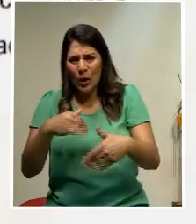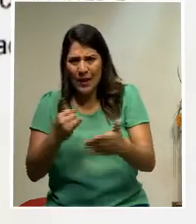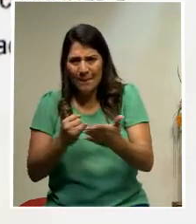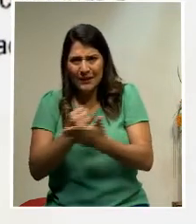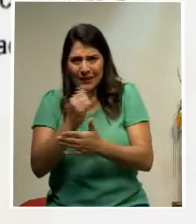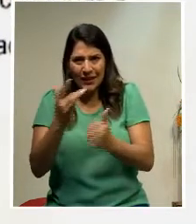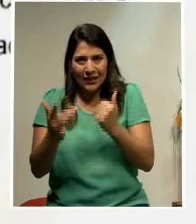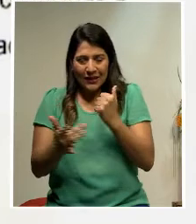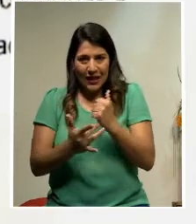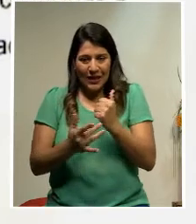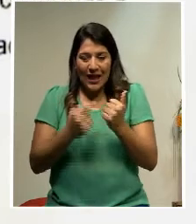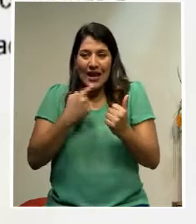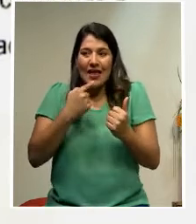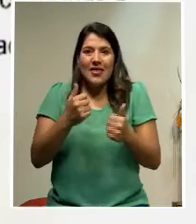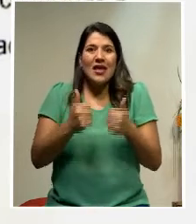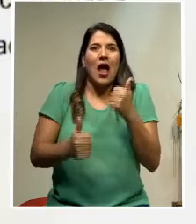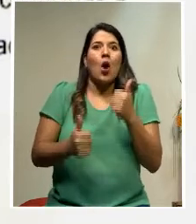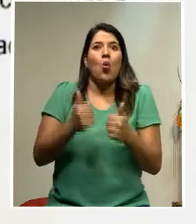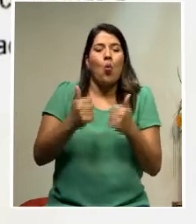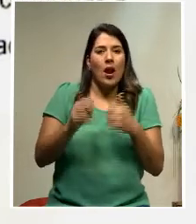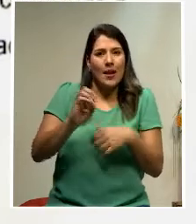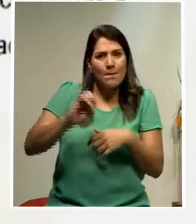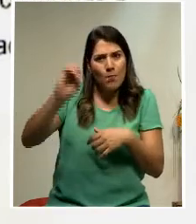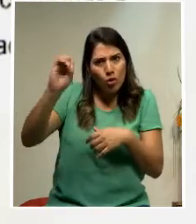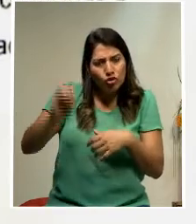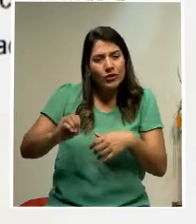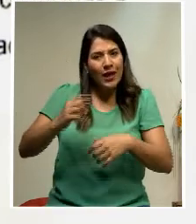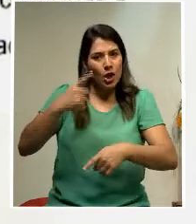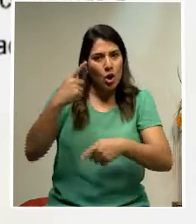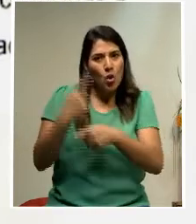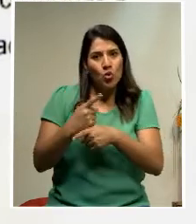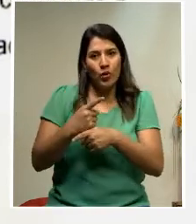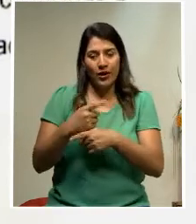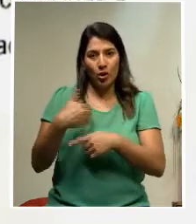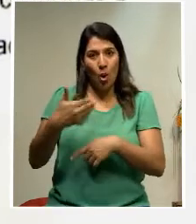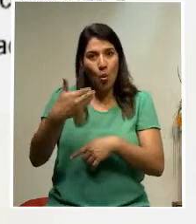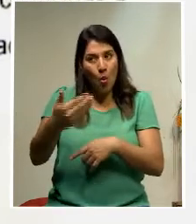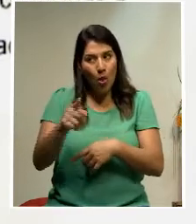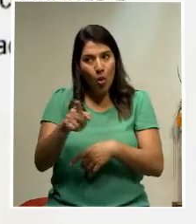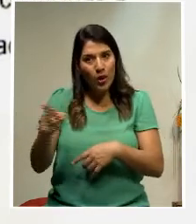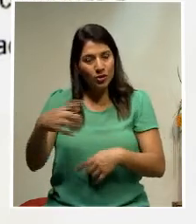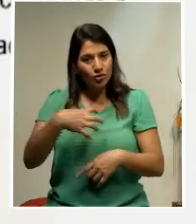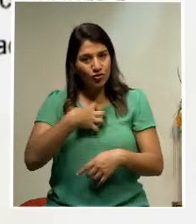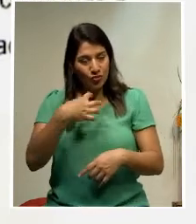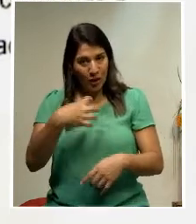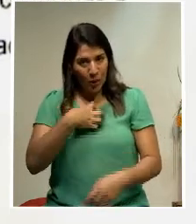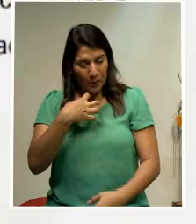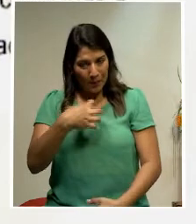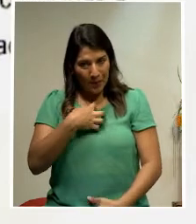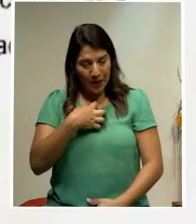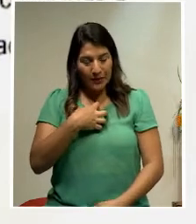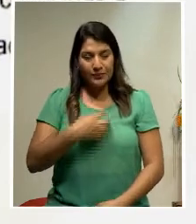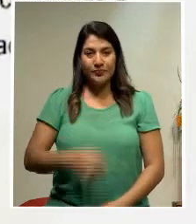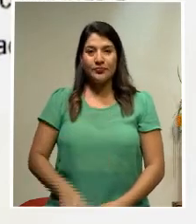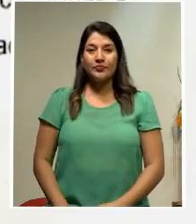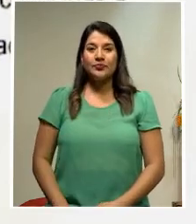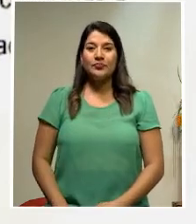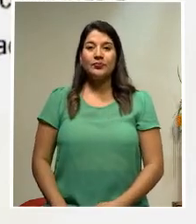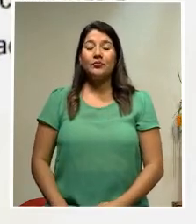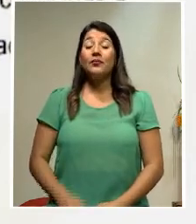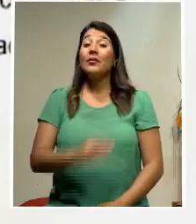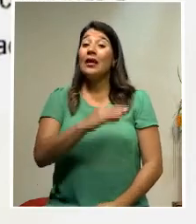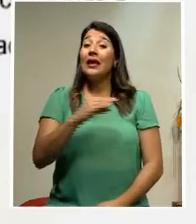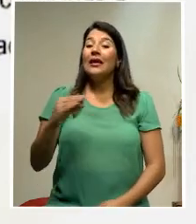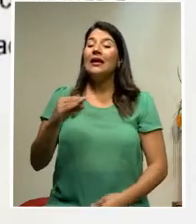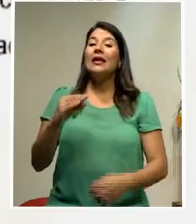cuál era el porcentaje de ocupación real para el momento en que se presentó el reclamo administrativo por la empresa Zatexa Parque S.A. y